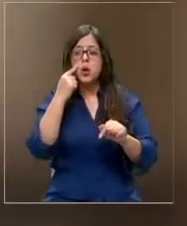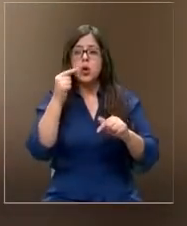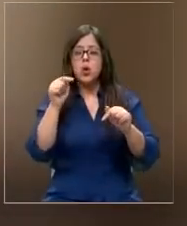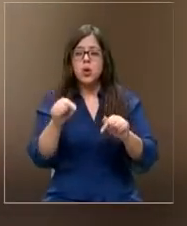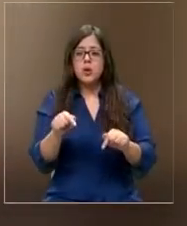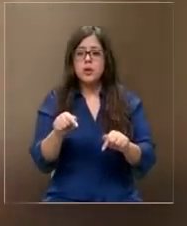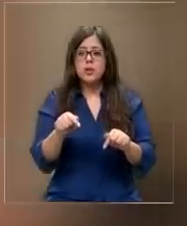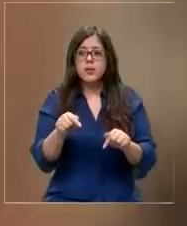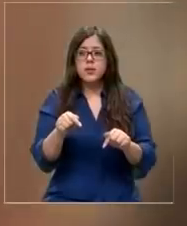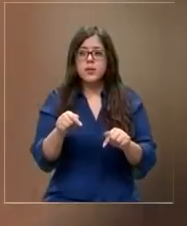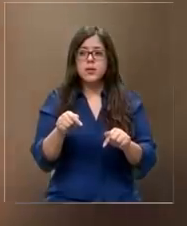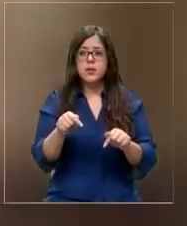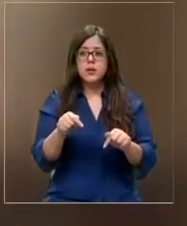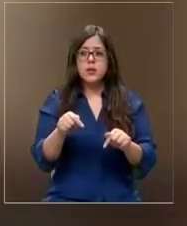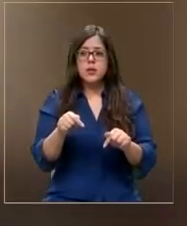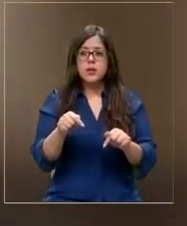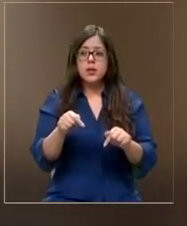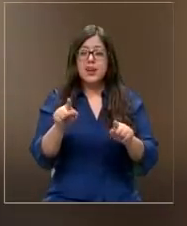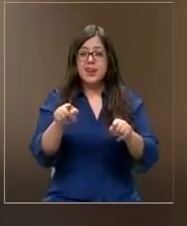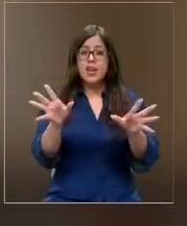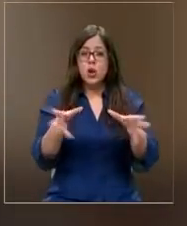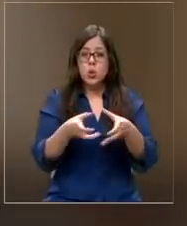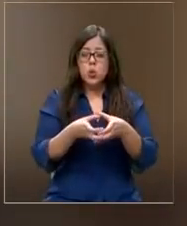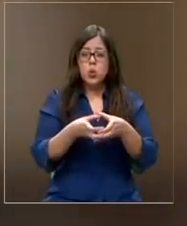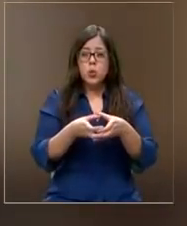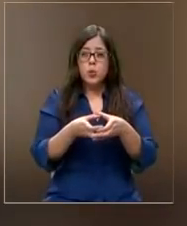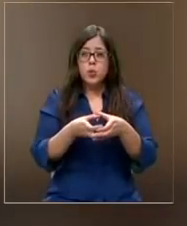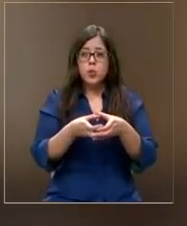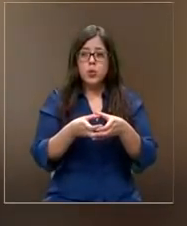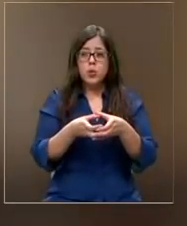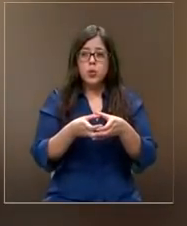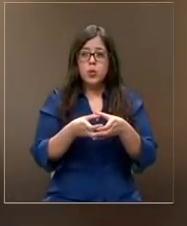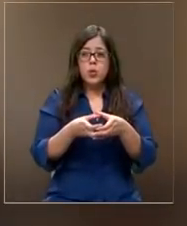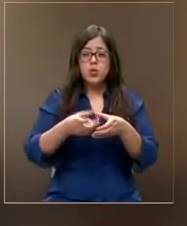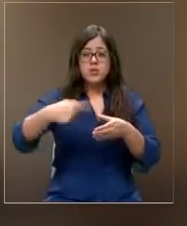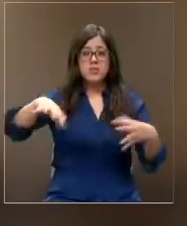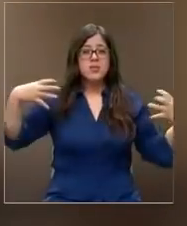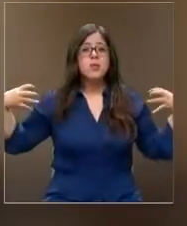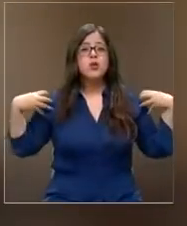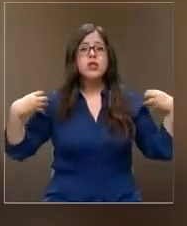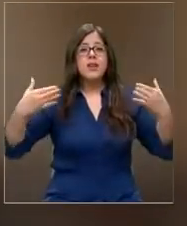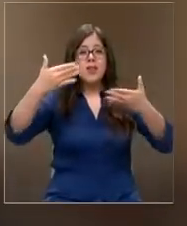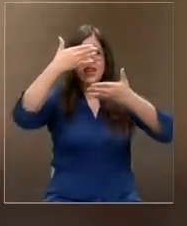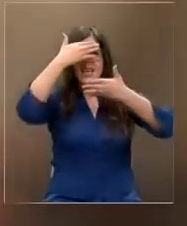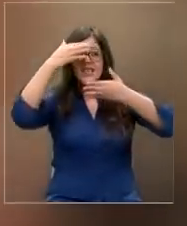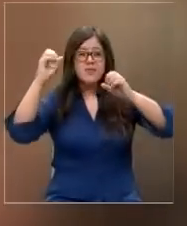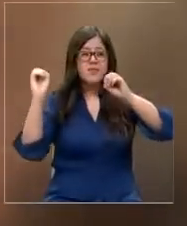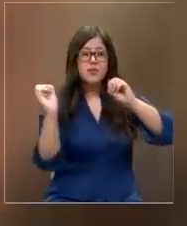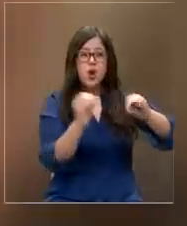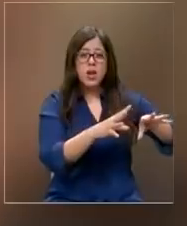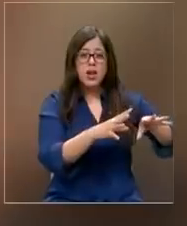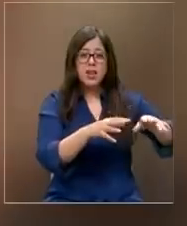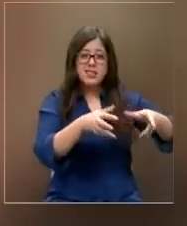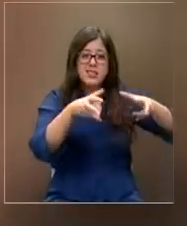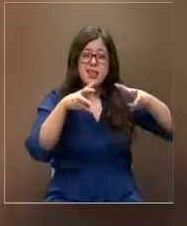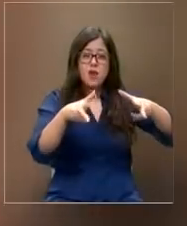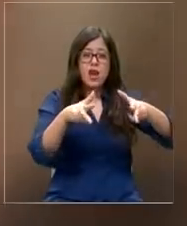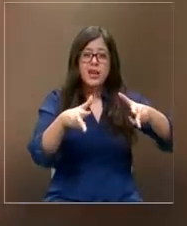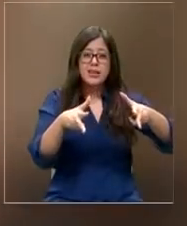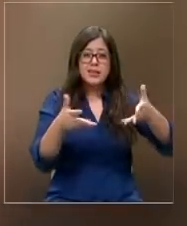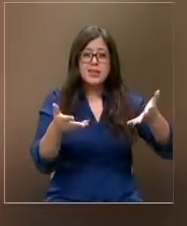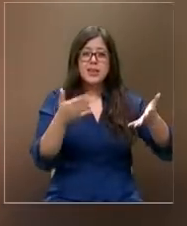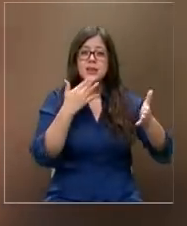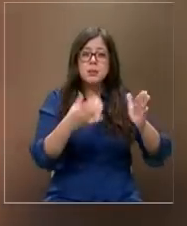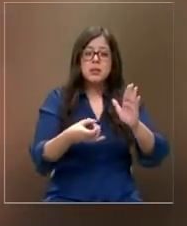diálogo que a lo menos el grupo que está practicando la violencia, el terror, el